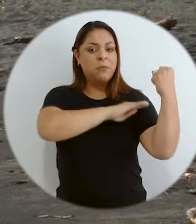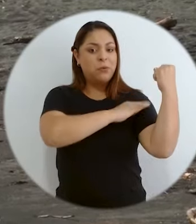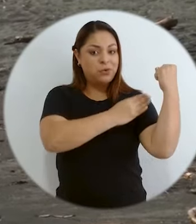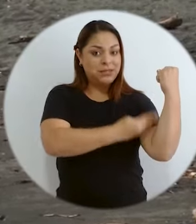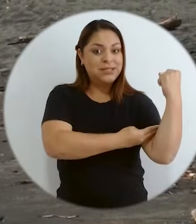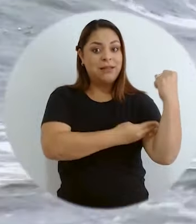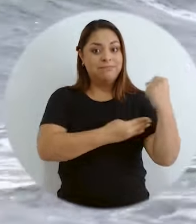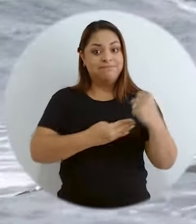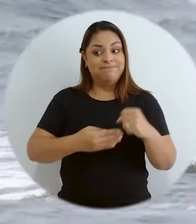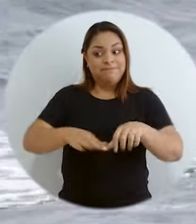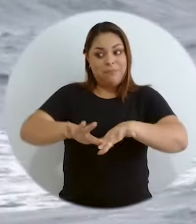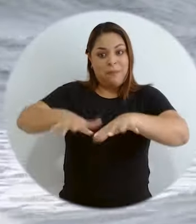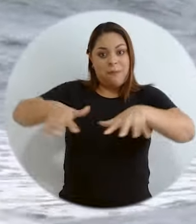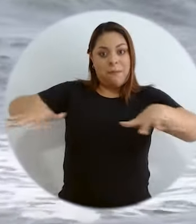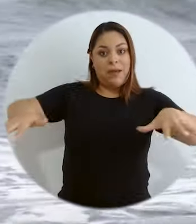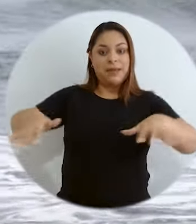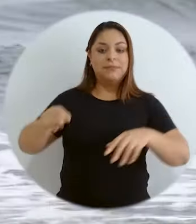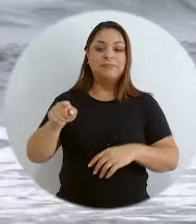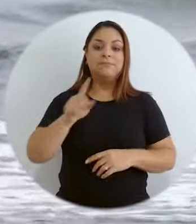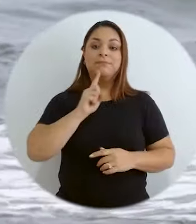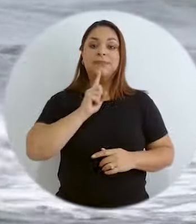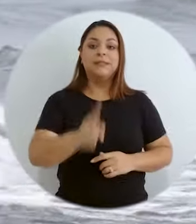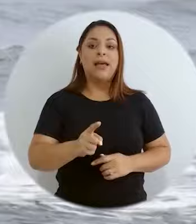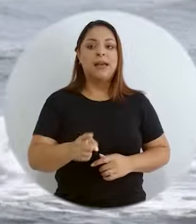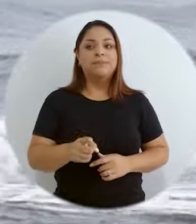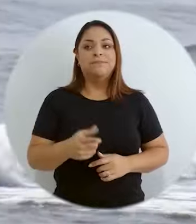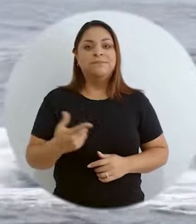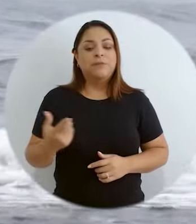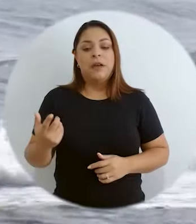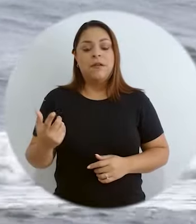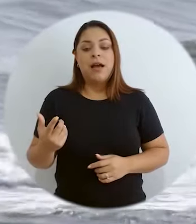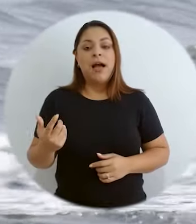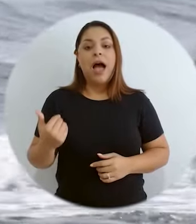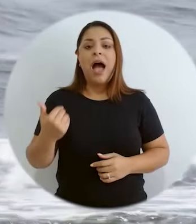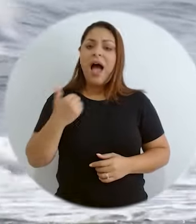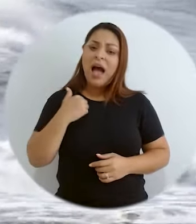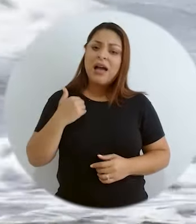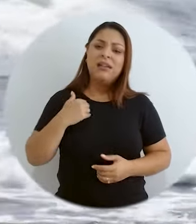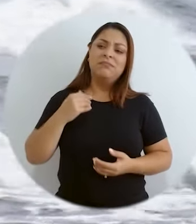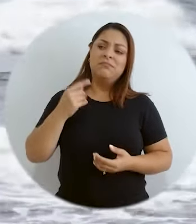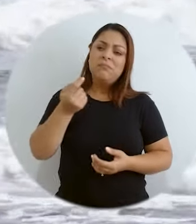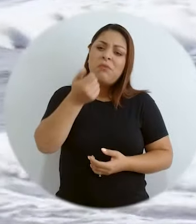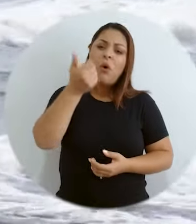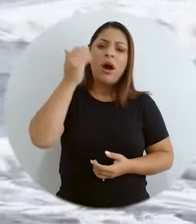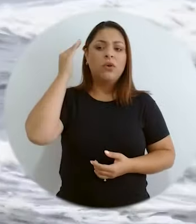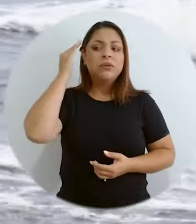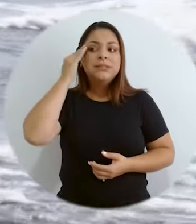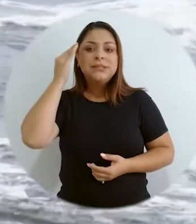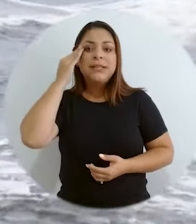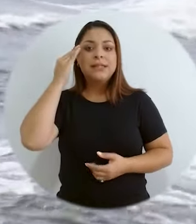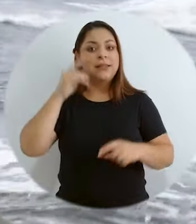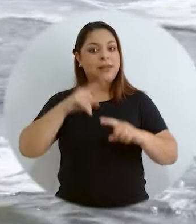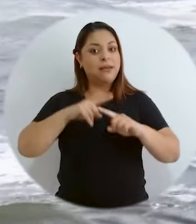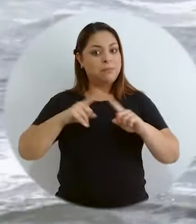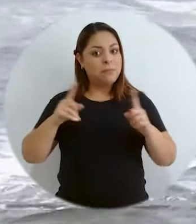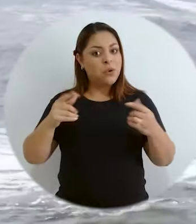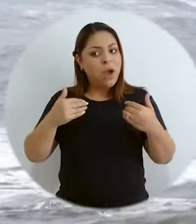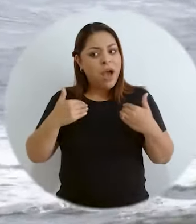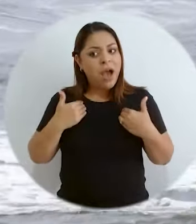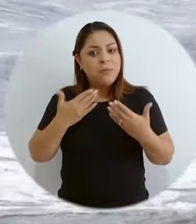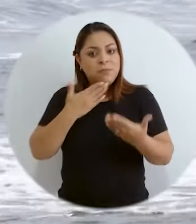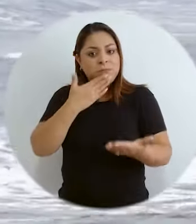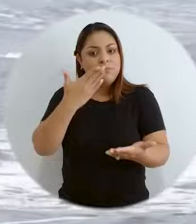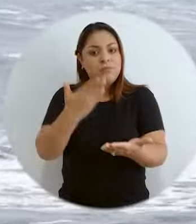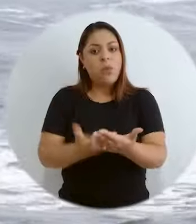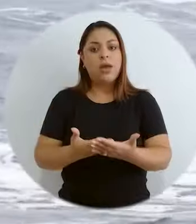desde el punto de vista de sus mares entre muchos otros que tenemos, pero este de los mares es uno de los que tal vez tenemos menos conciencia,